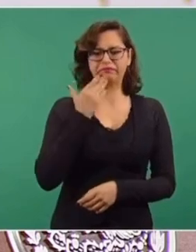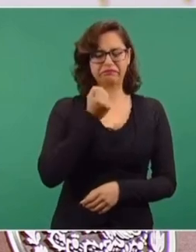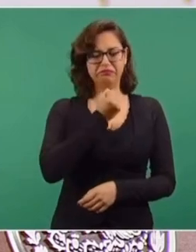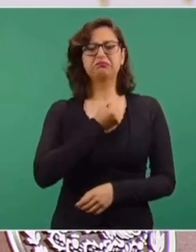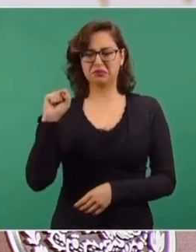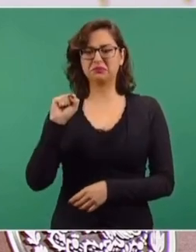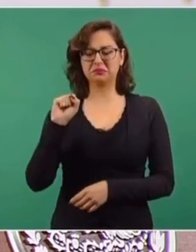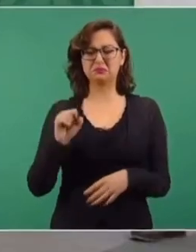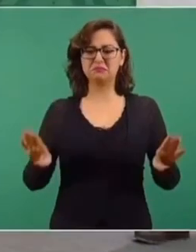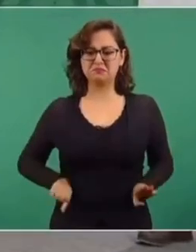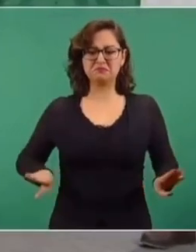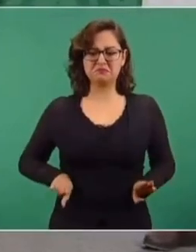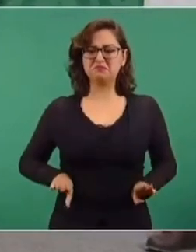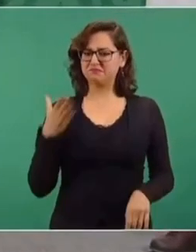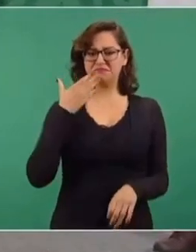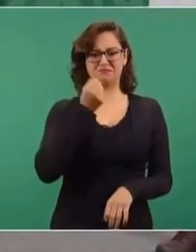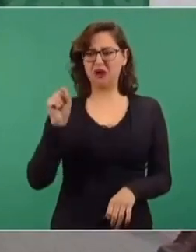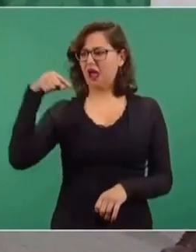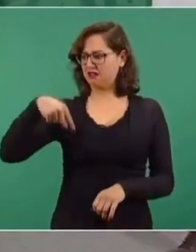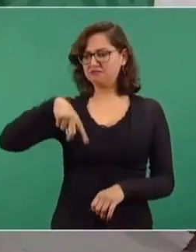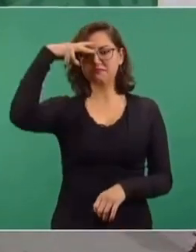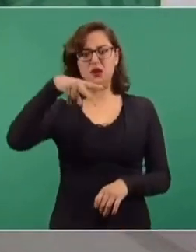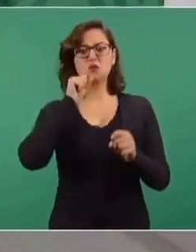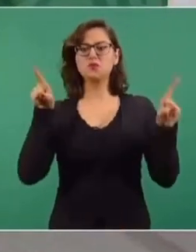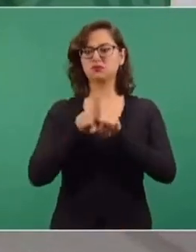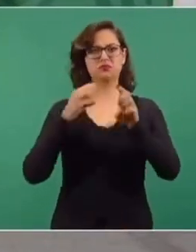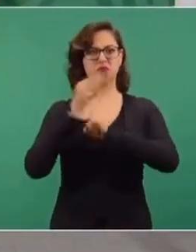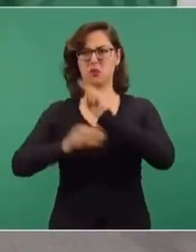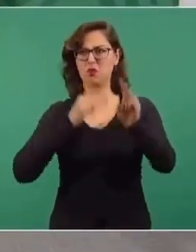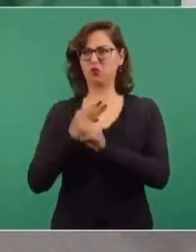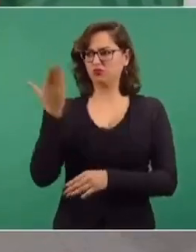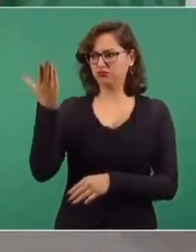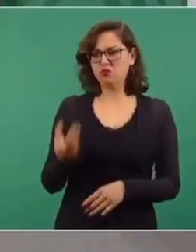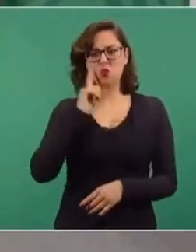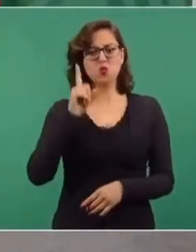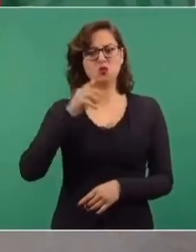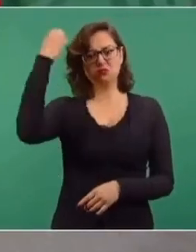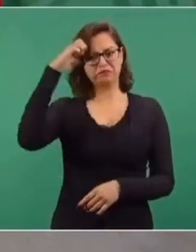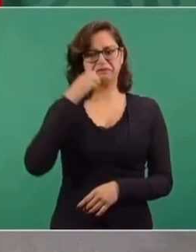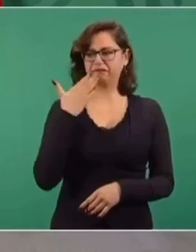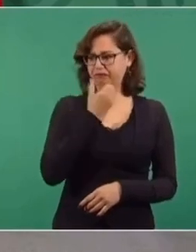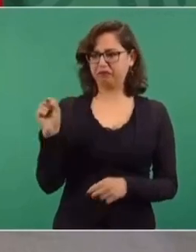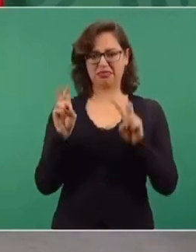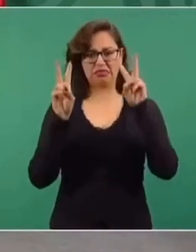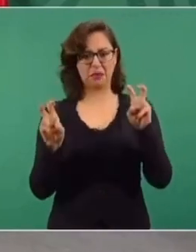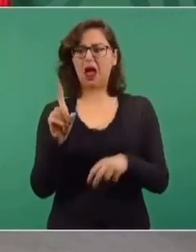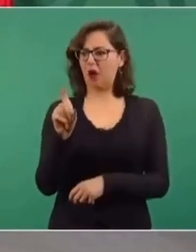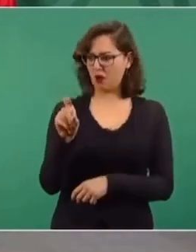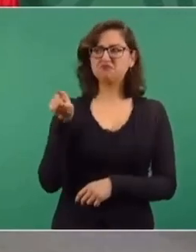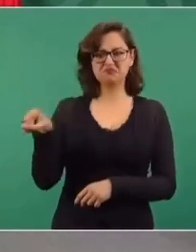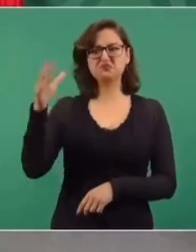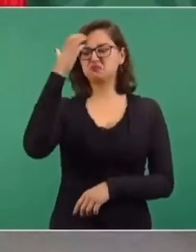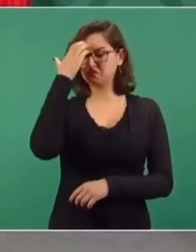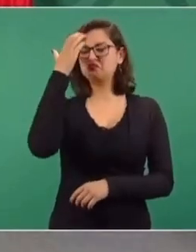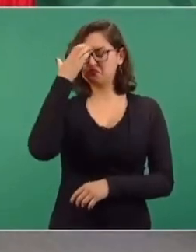más prestigio en el país y en el mundo sobre el tema del agua. Es muy buena